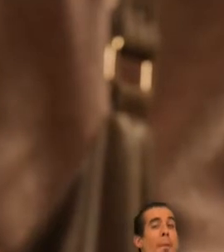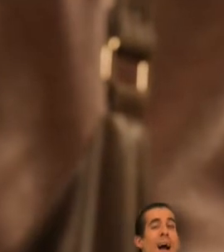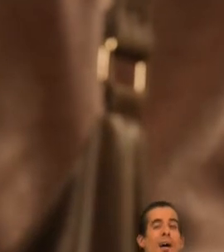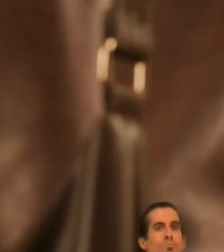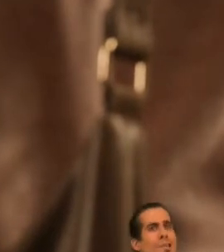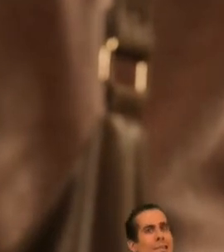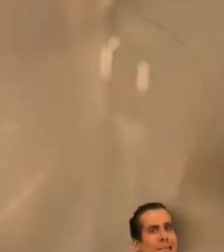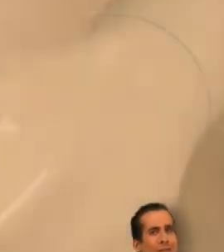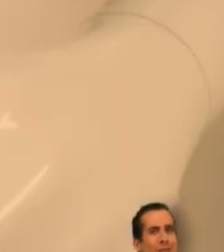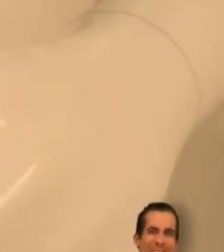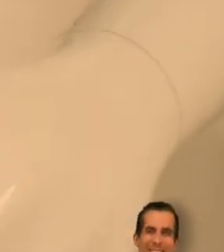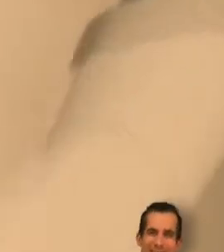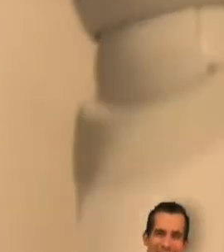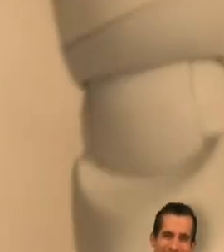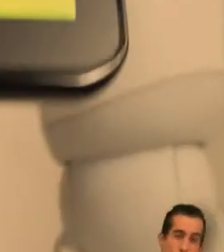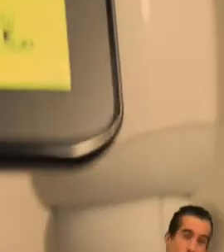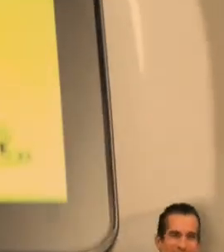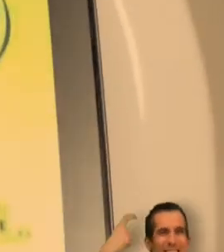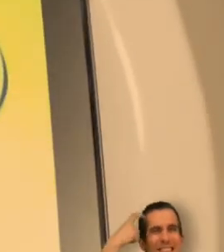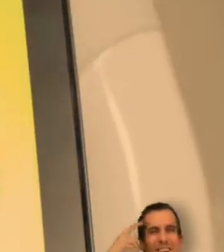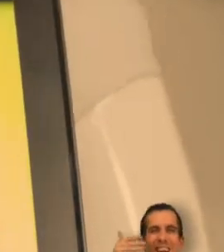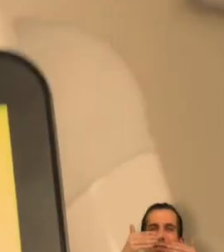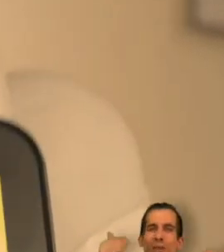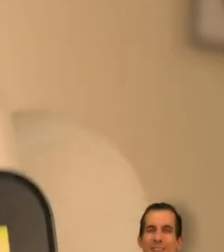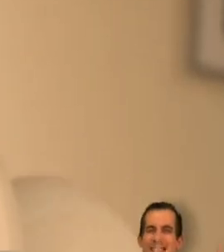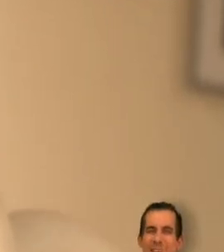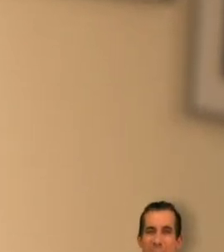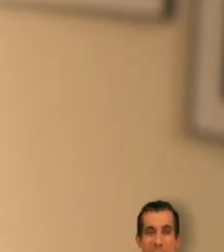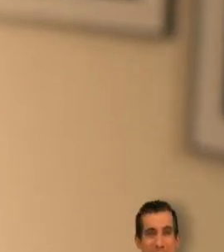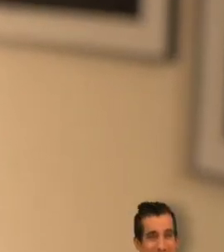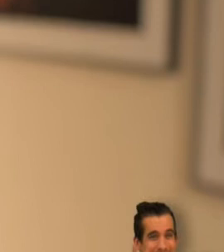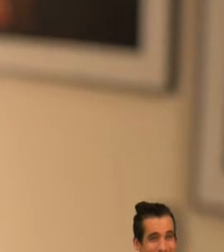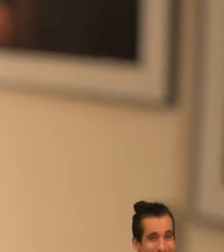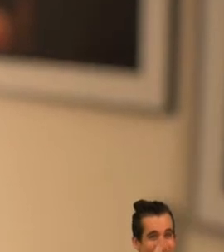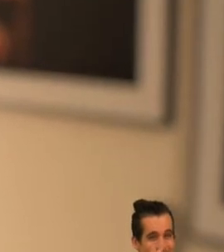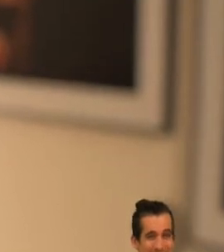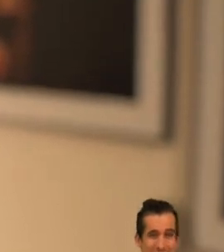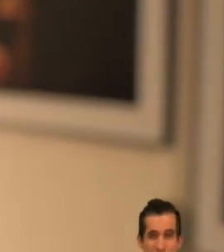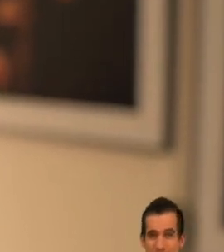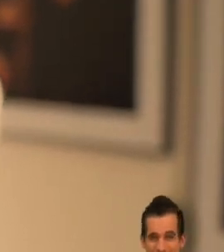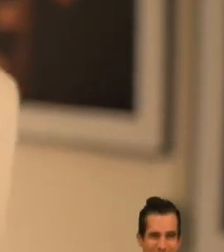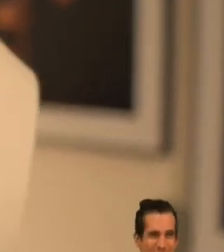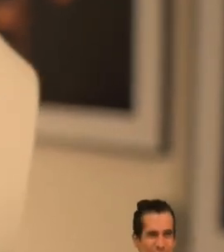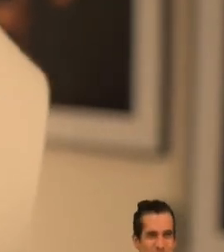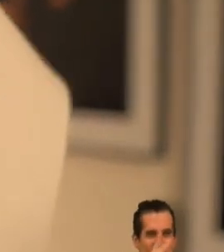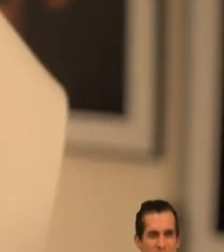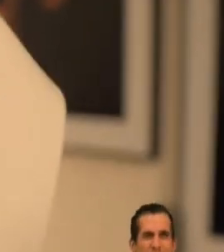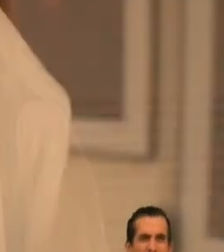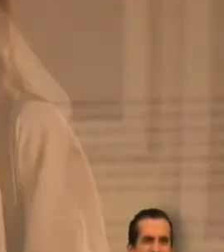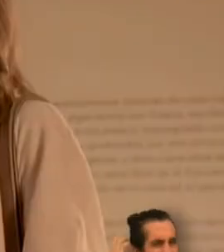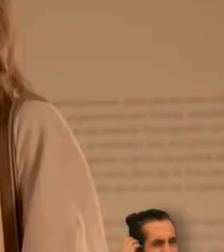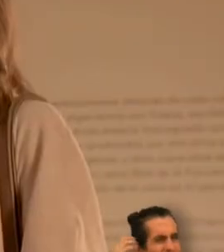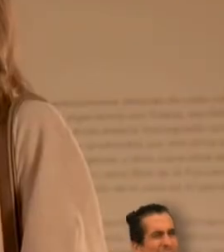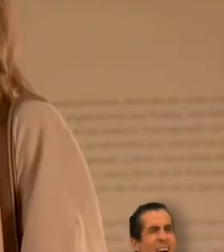puedes obtener información sobre el calendario o de las temáticas expuestas en la séptima Bienal de Arte Contemporáneo de Fundación